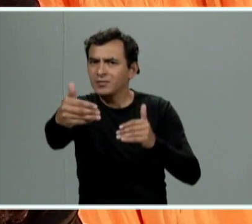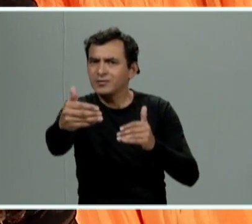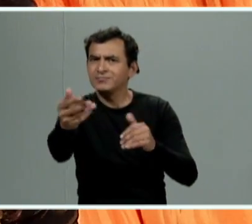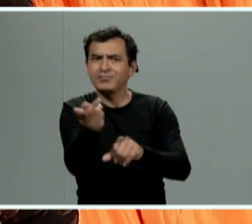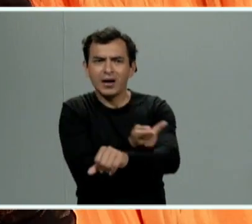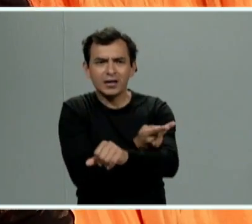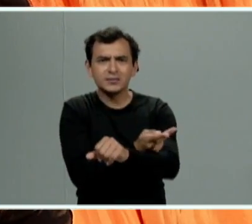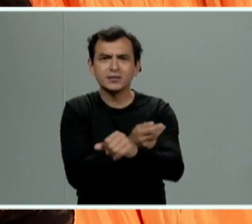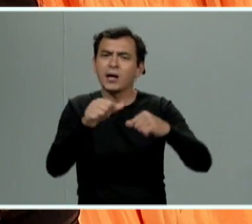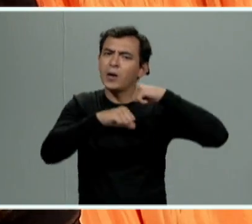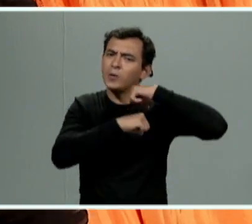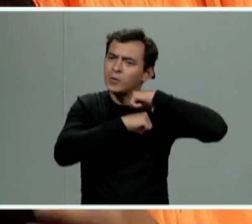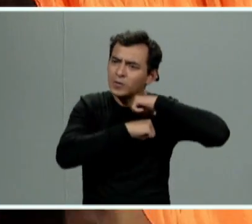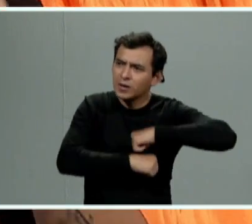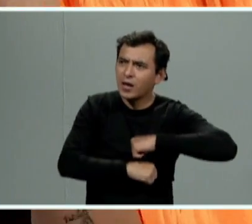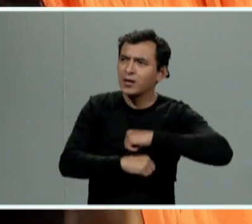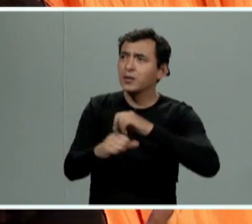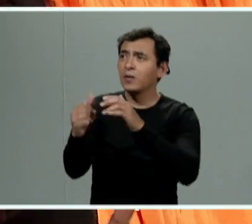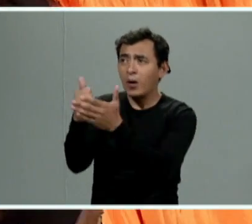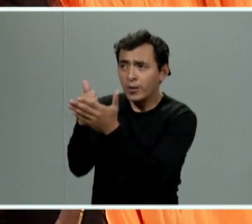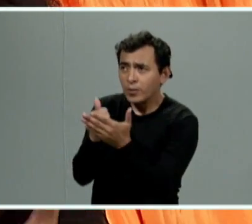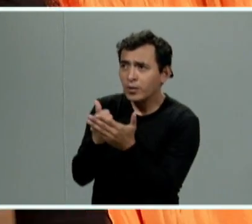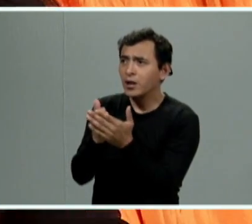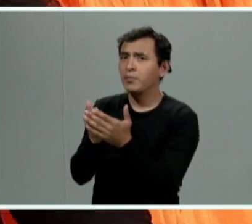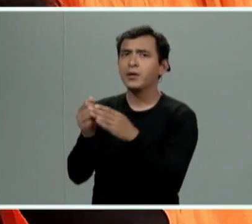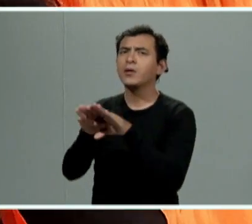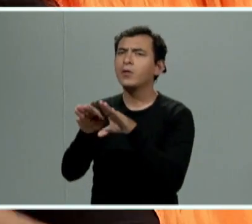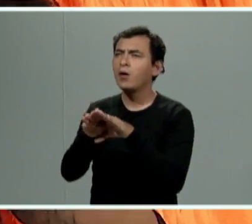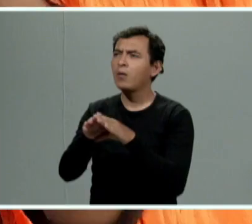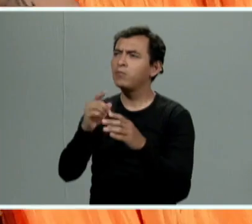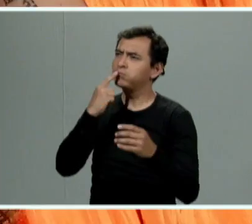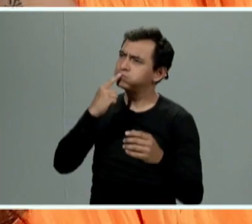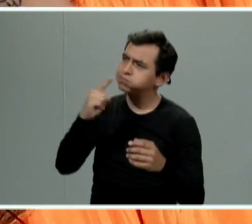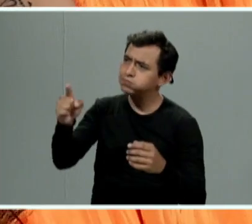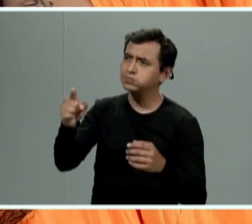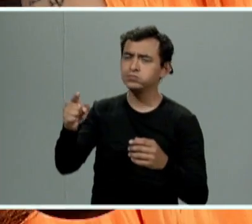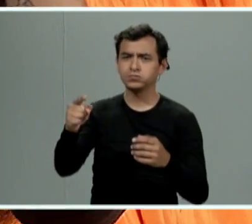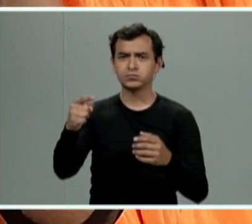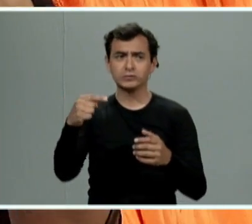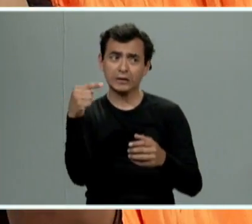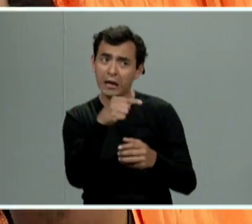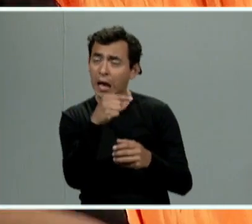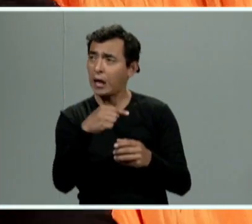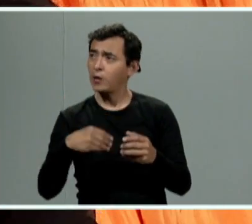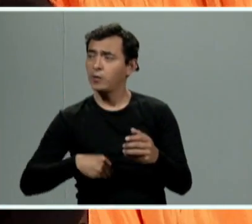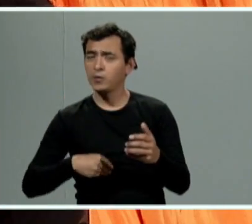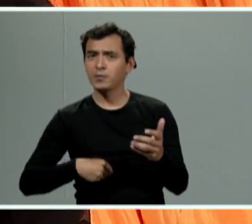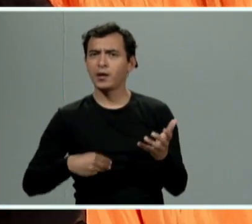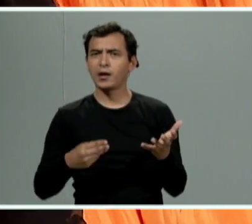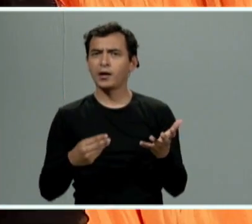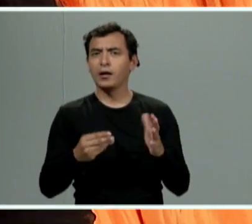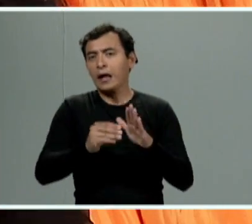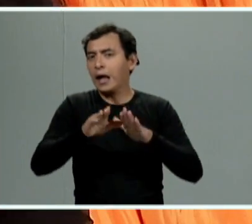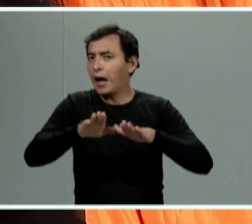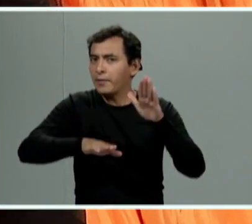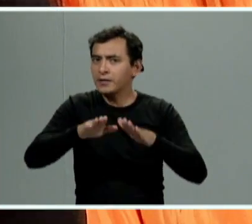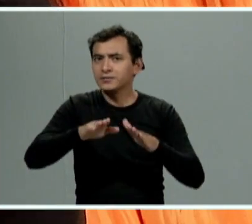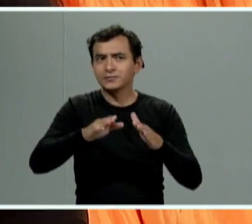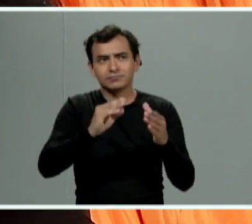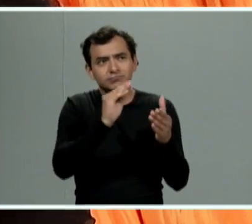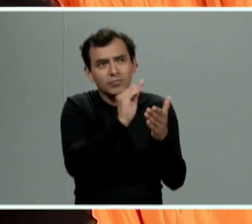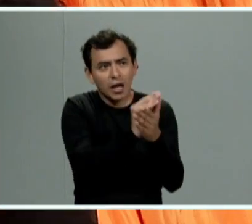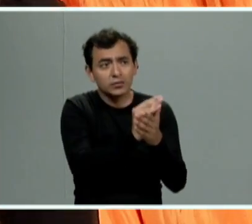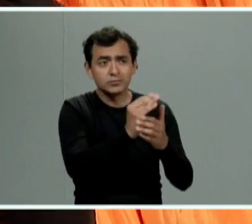autoridades o para poder hacer una denuncia cuando hemos sido violentadas físicamente porque de repente sabemos de casos de bueno me